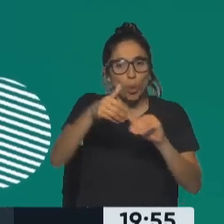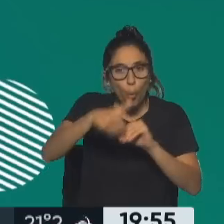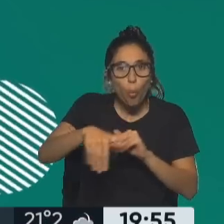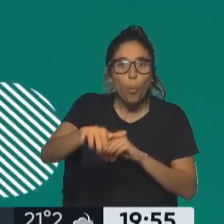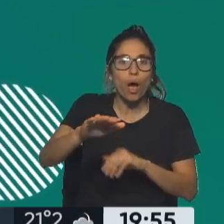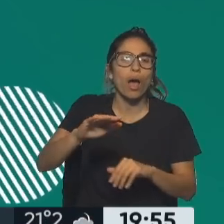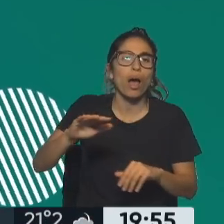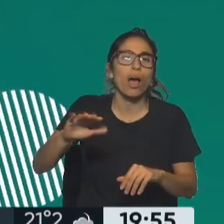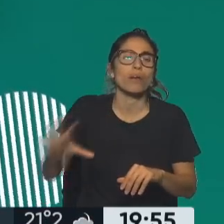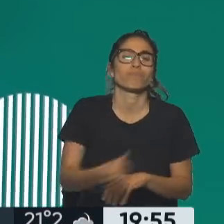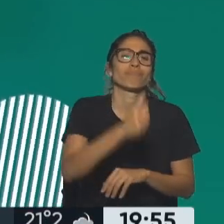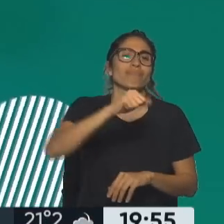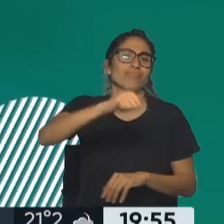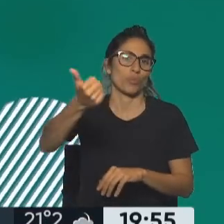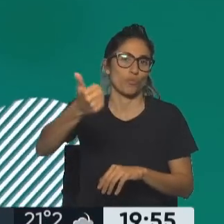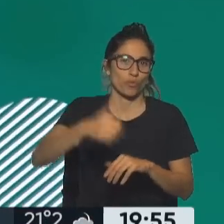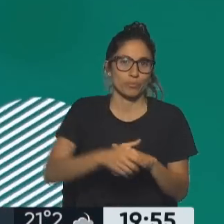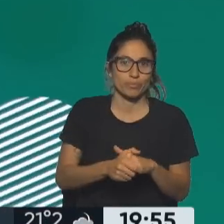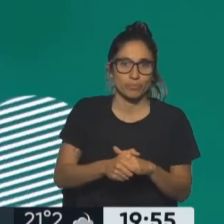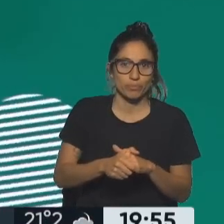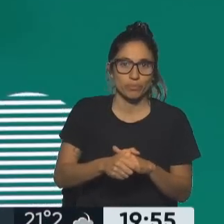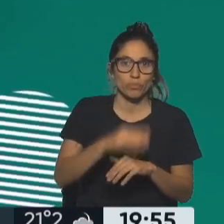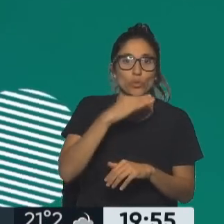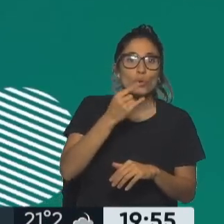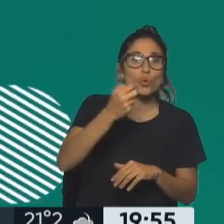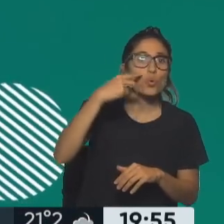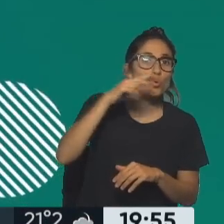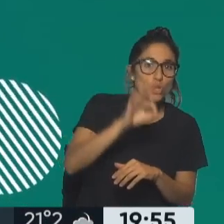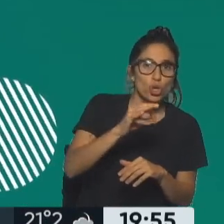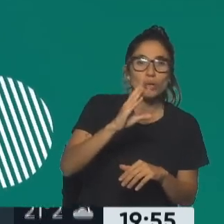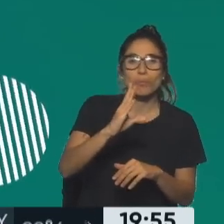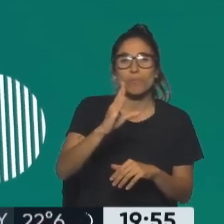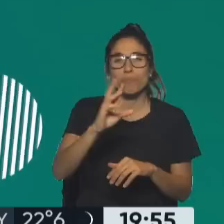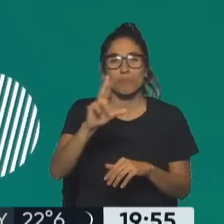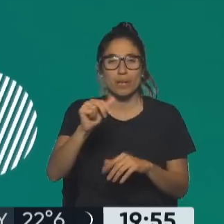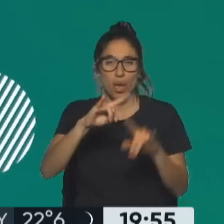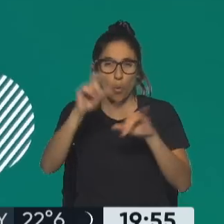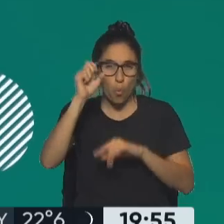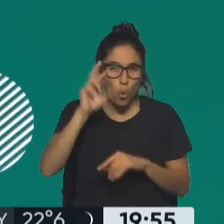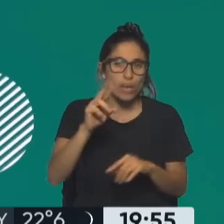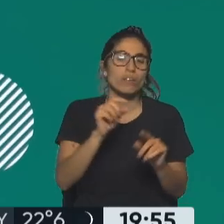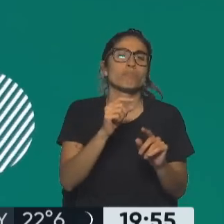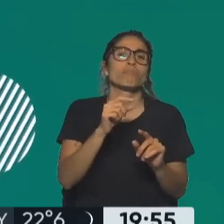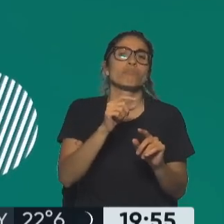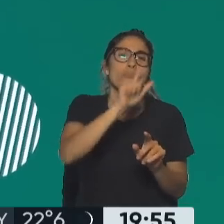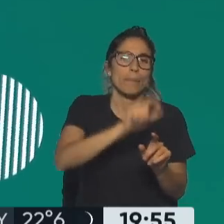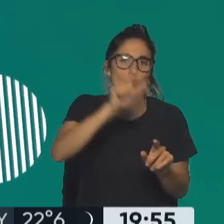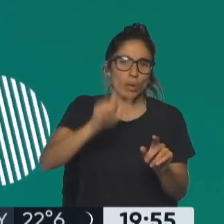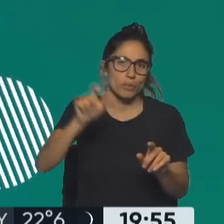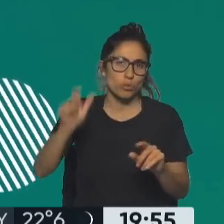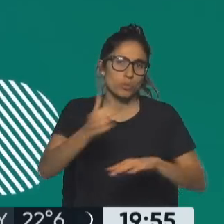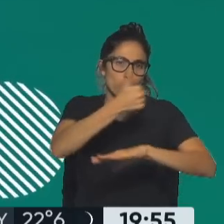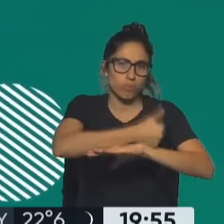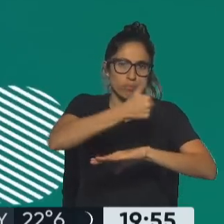va a estar Braver, va a estar Otsail, va a estar Topani, va a estar Ricci, va a estar Giacomini, y va a estar Filmus